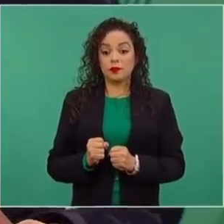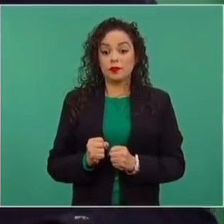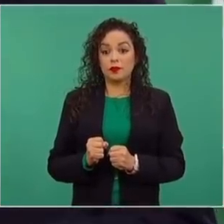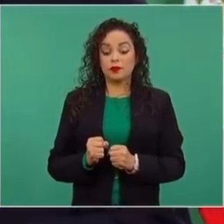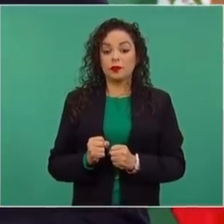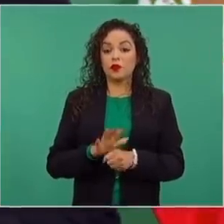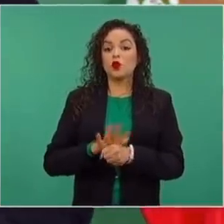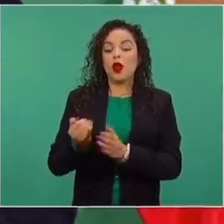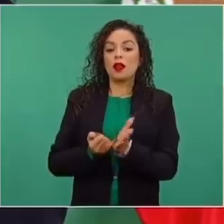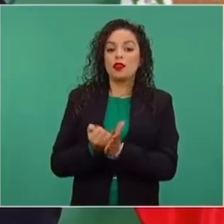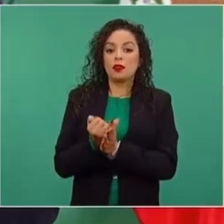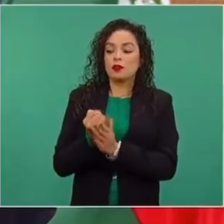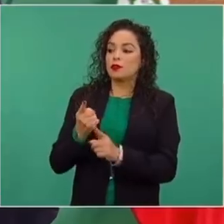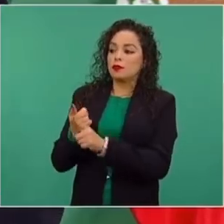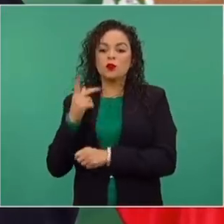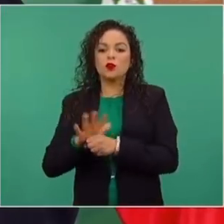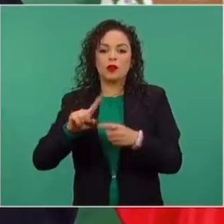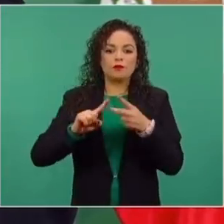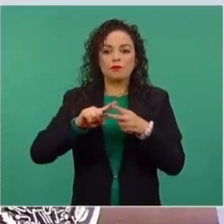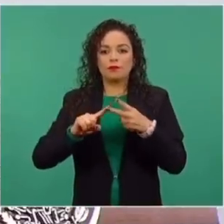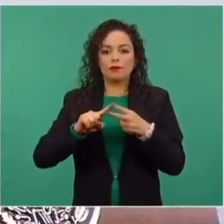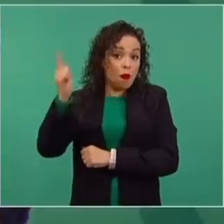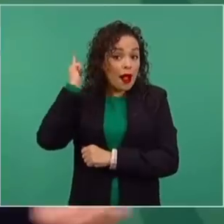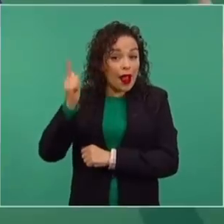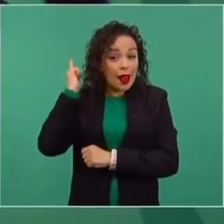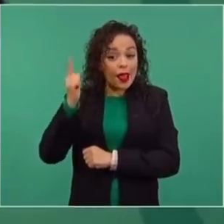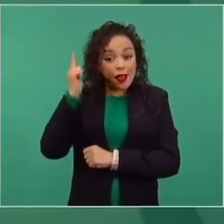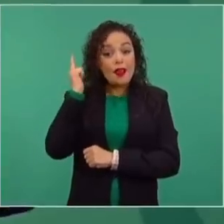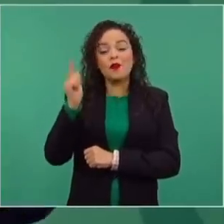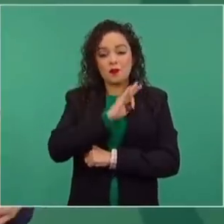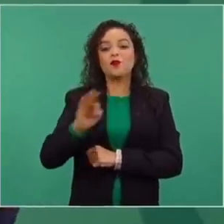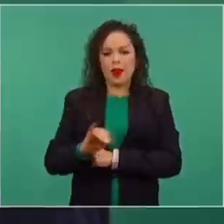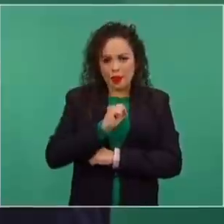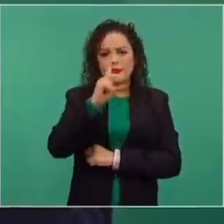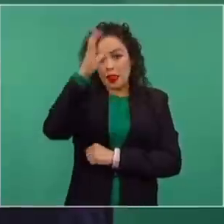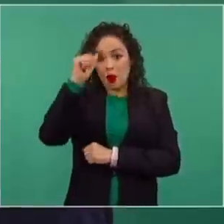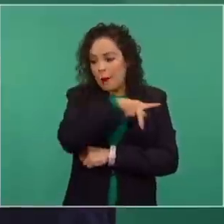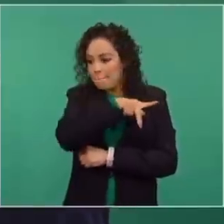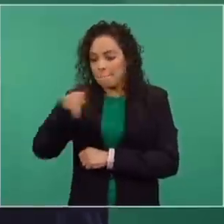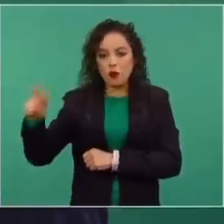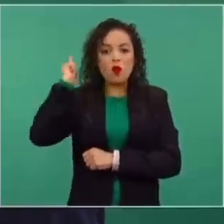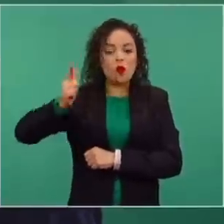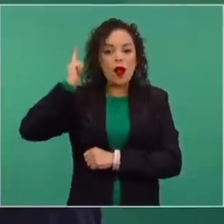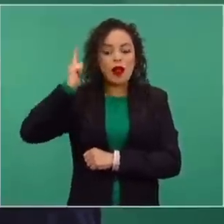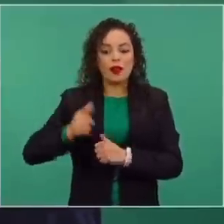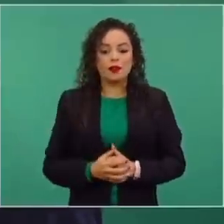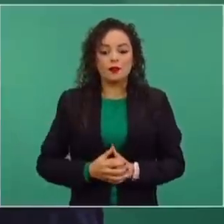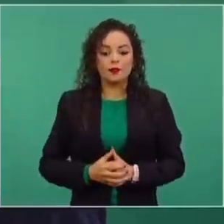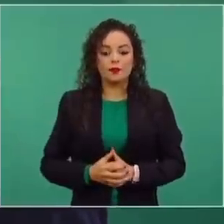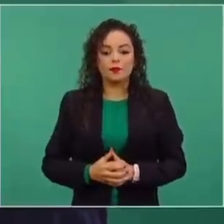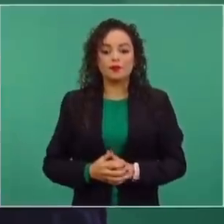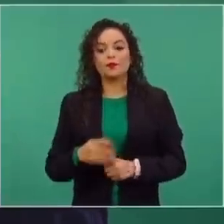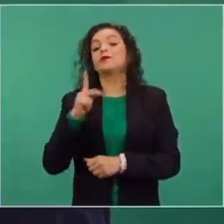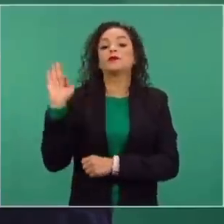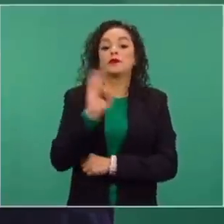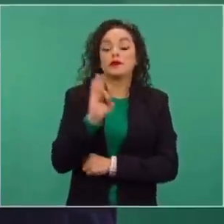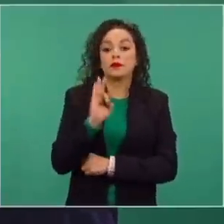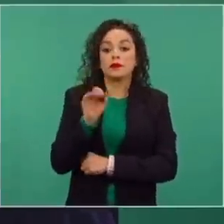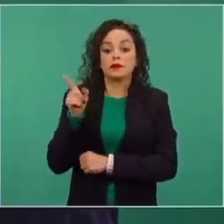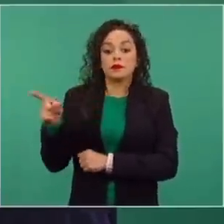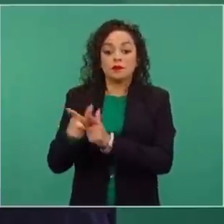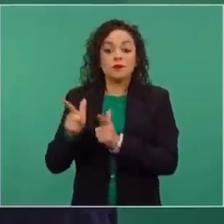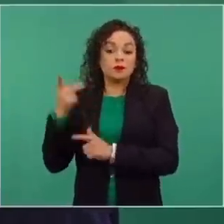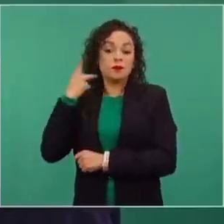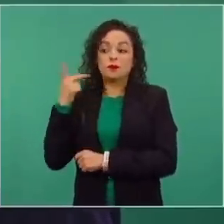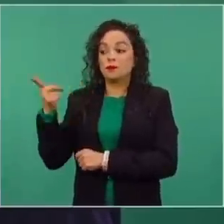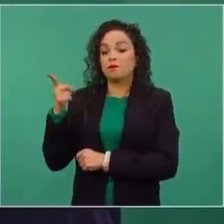de un partido y de otro. Ojalá y haya unidad, pero si legisladores de un partido bloquean esta